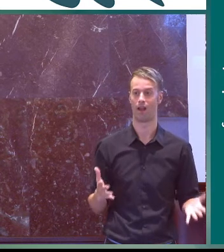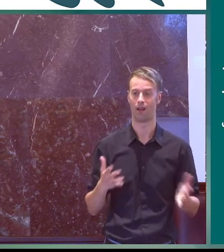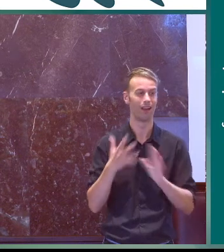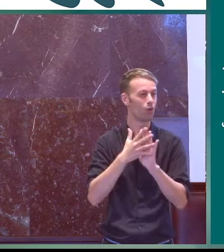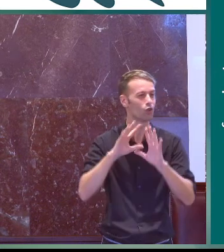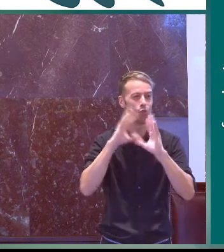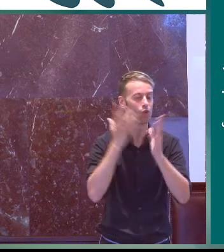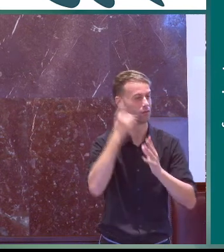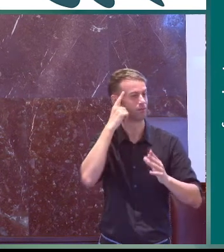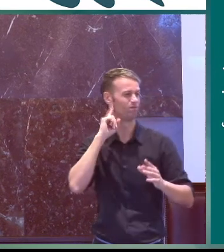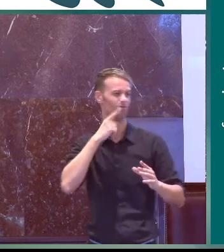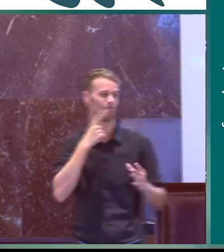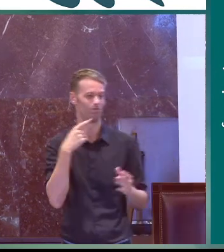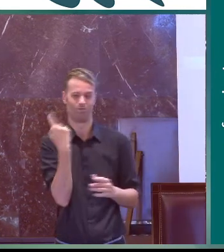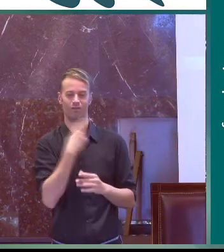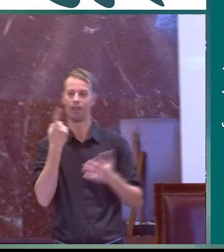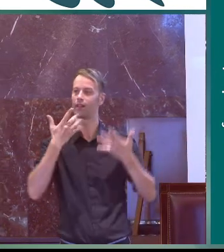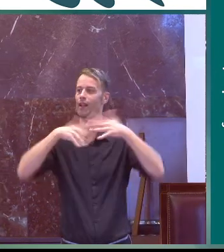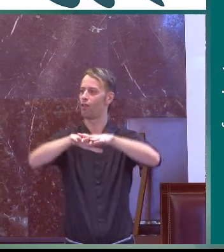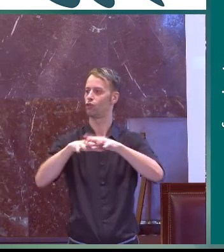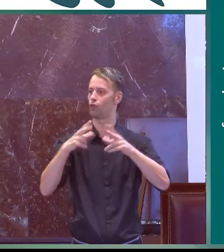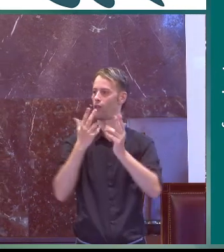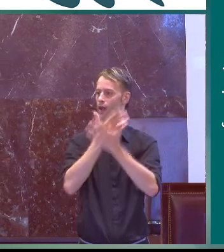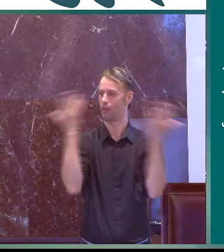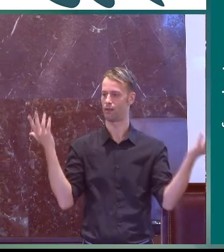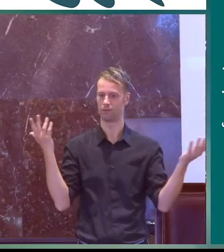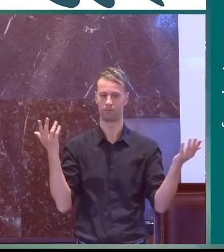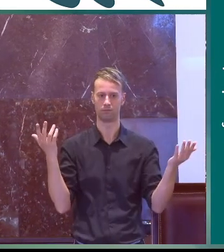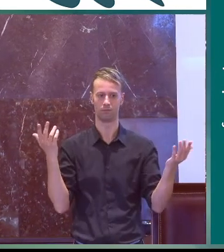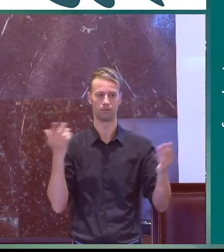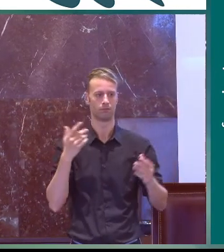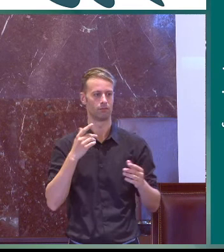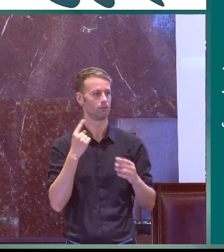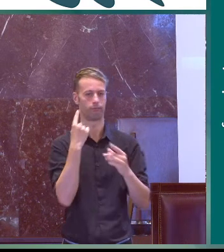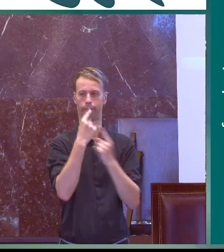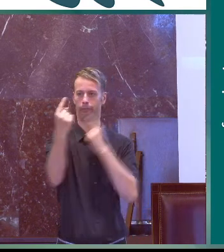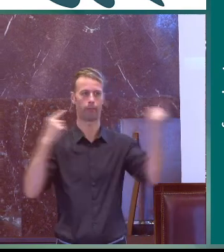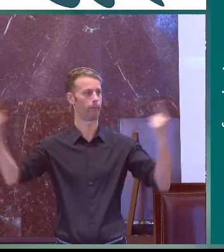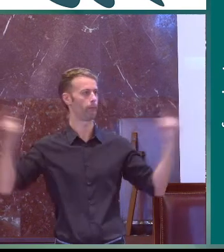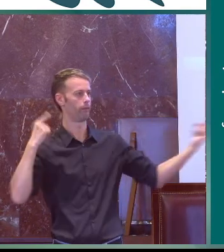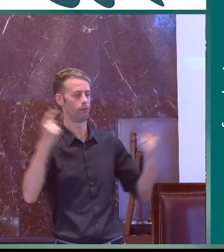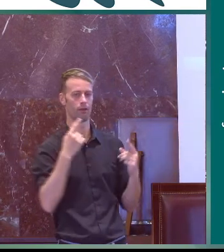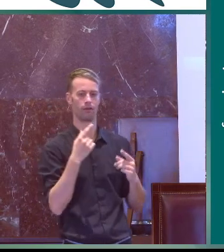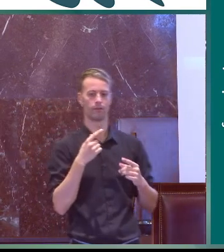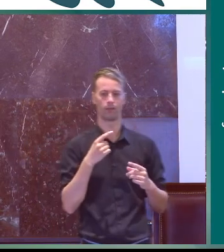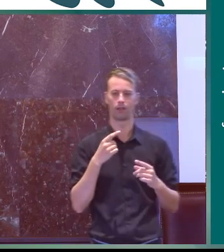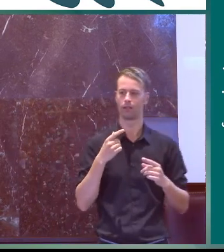sociedades de las lenguas tienen contacto con otras lenguas y con otras sociedades las personas sordas estamos